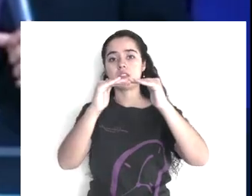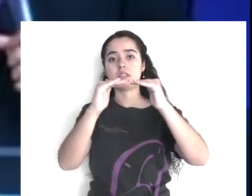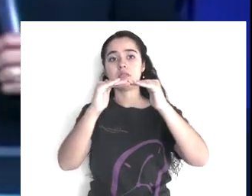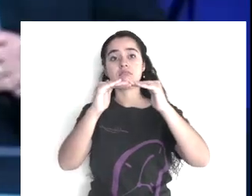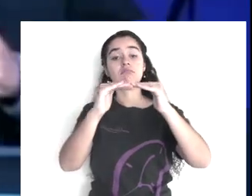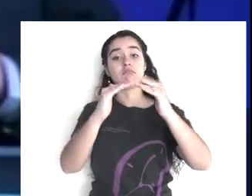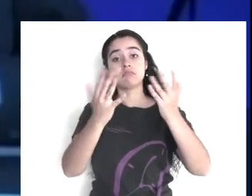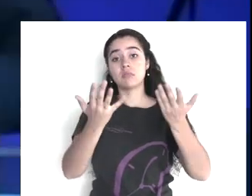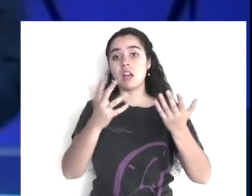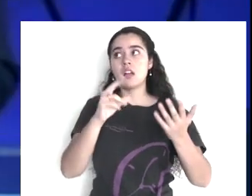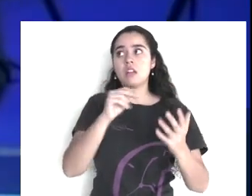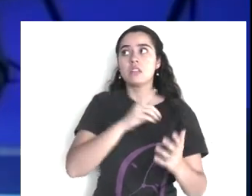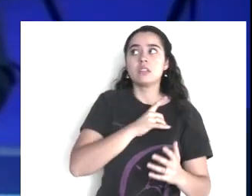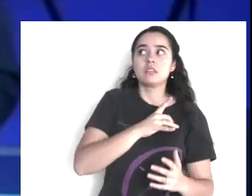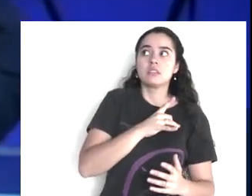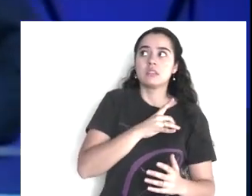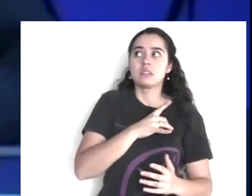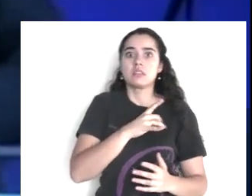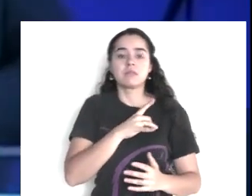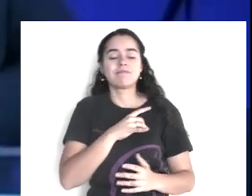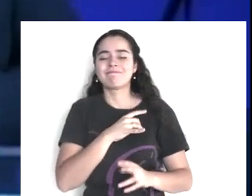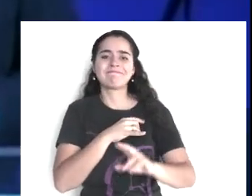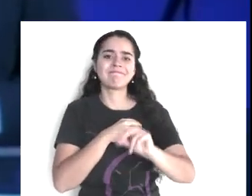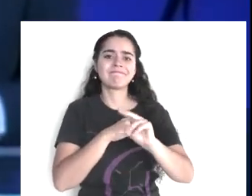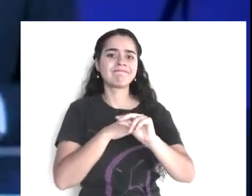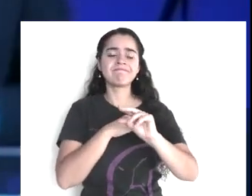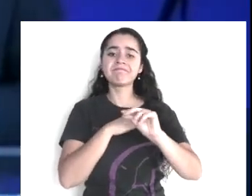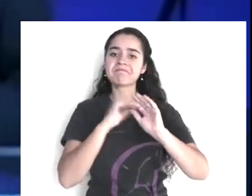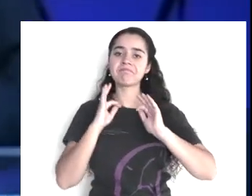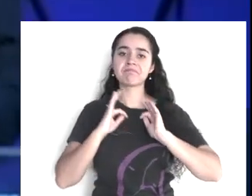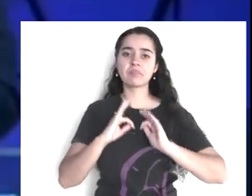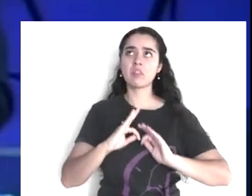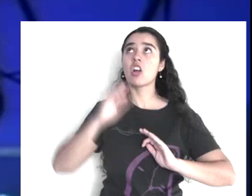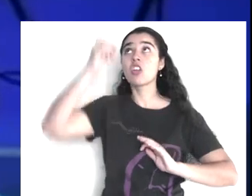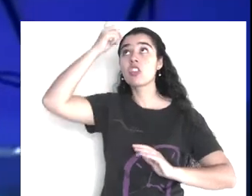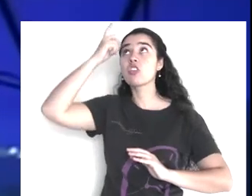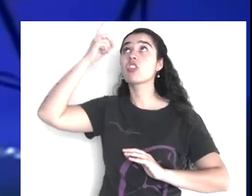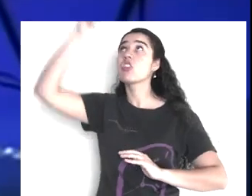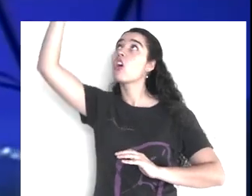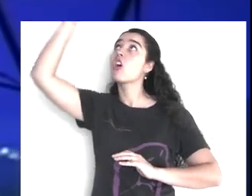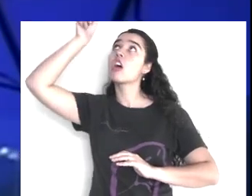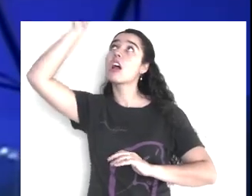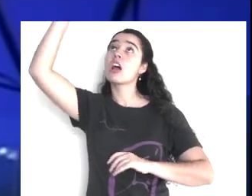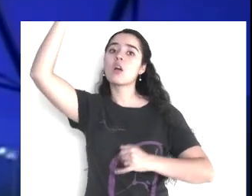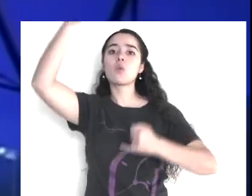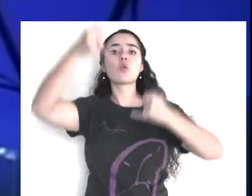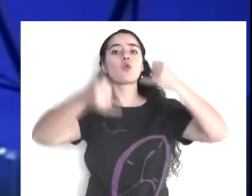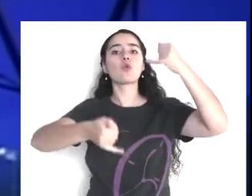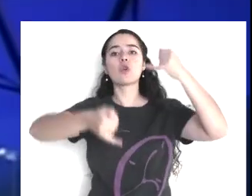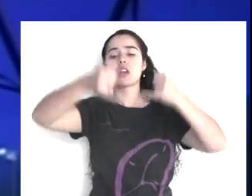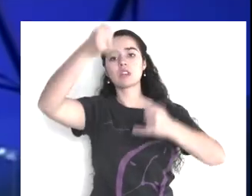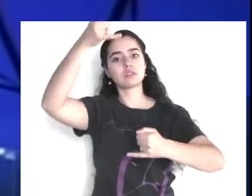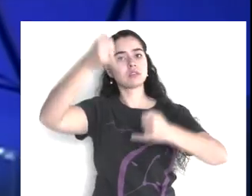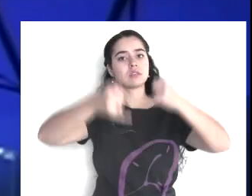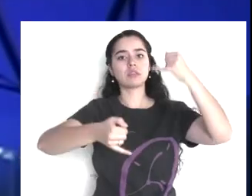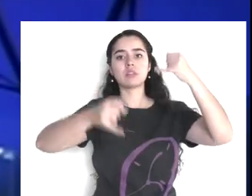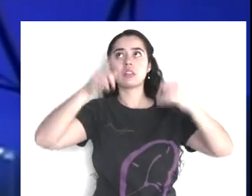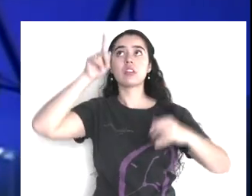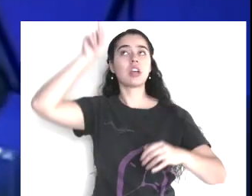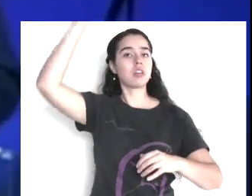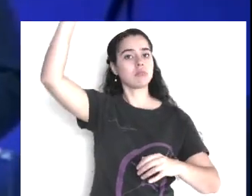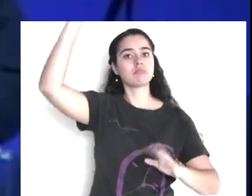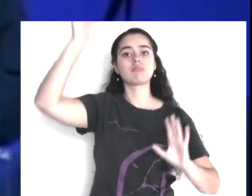no, no te dejarás intimidar, ninguno, dice, porque el juicio es de Dios, a la sentencia es de Dios, tienes que hacerlo, delante de Dios,